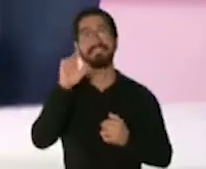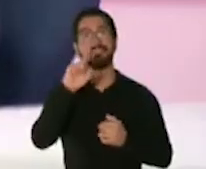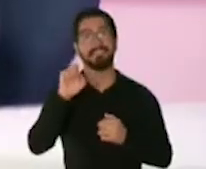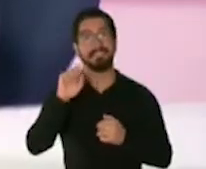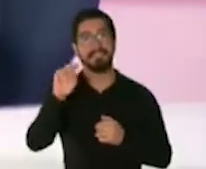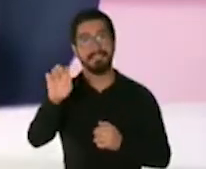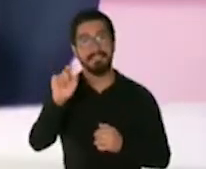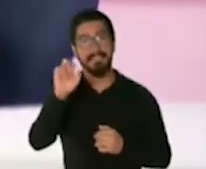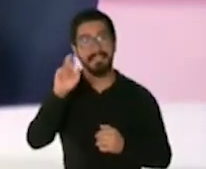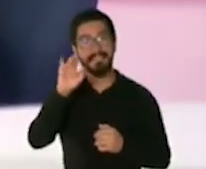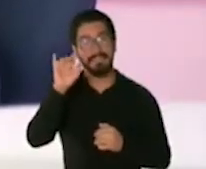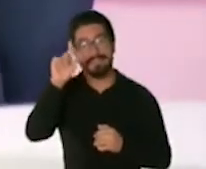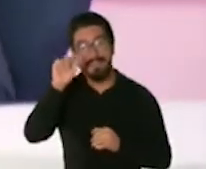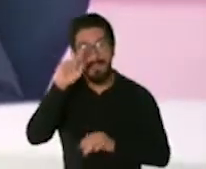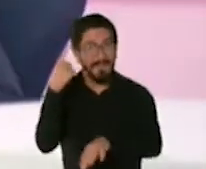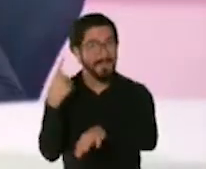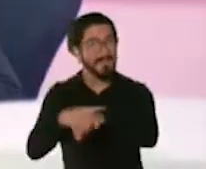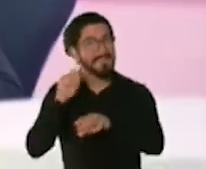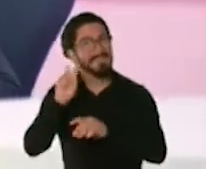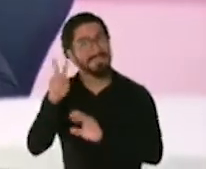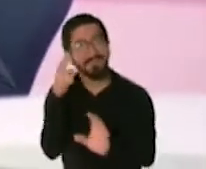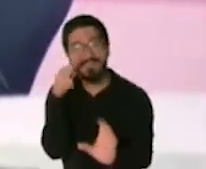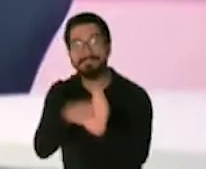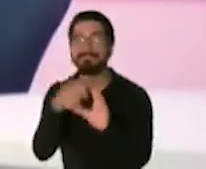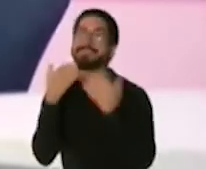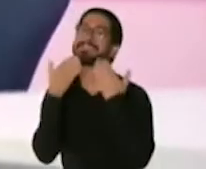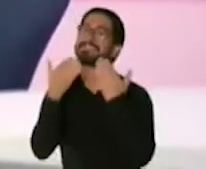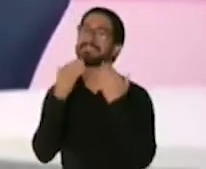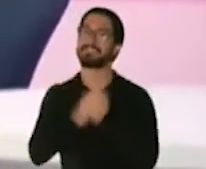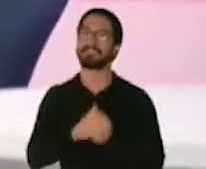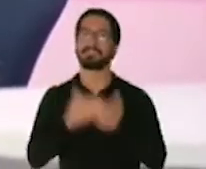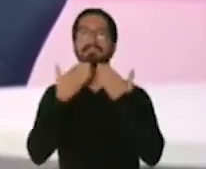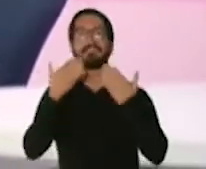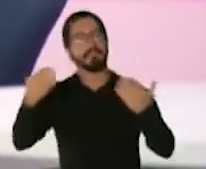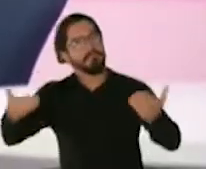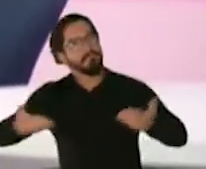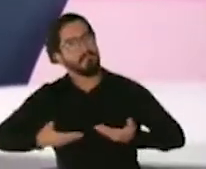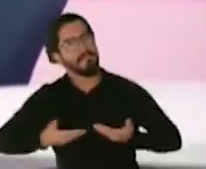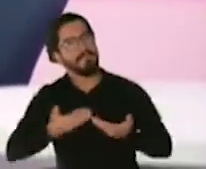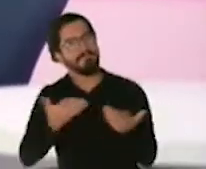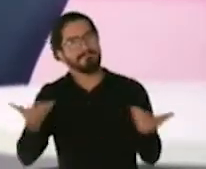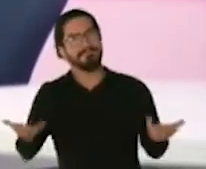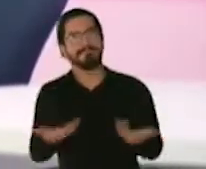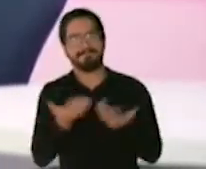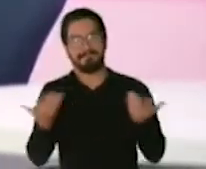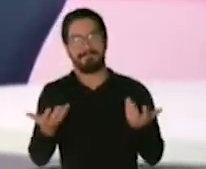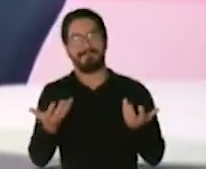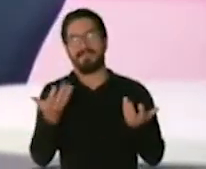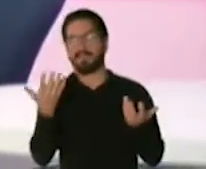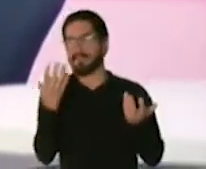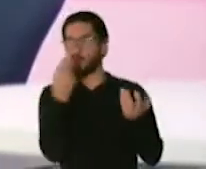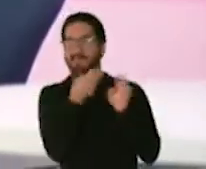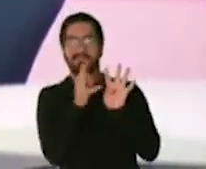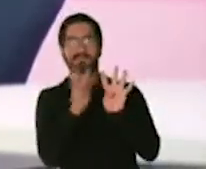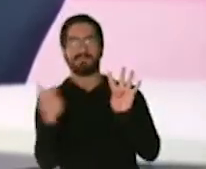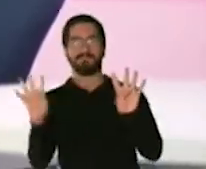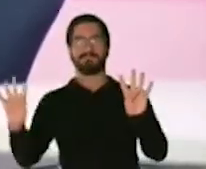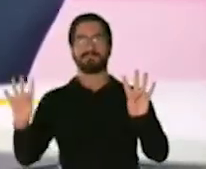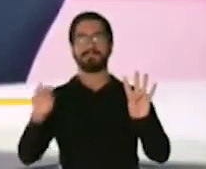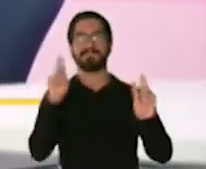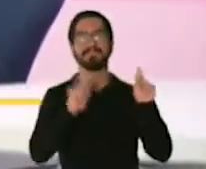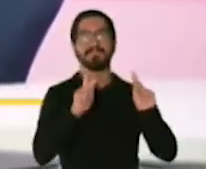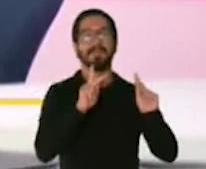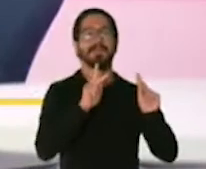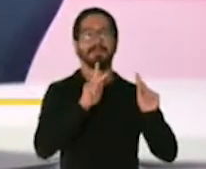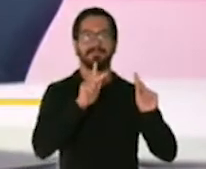proyecto gracias muchas gracias por permitirme además estar delante de todos ustedes y con un panel de expertos maravillosos quiero compartir